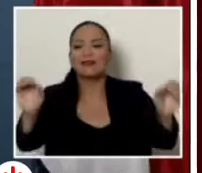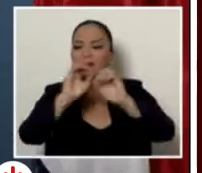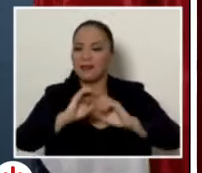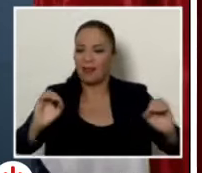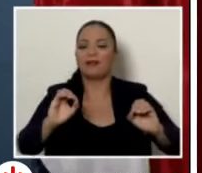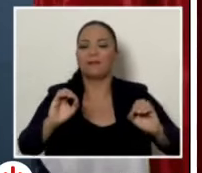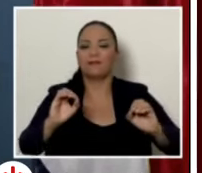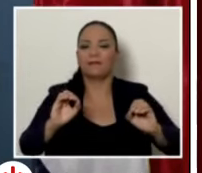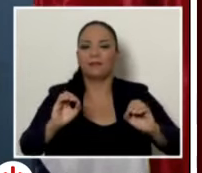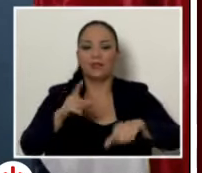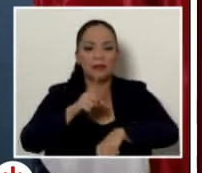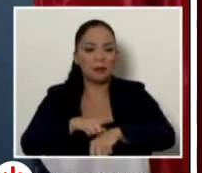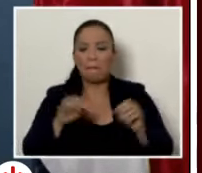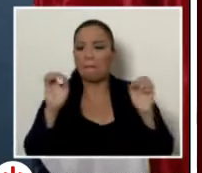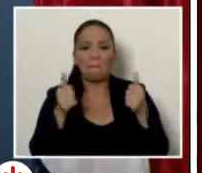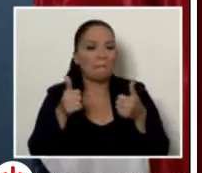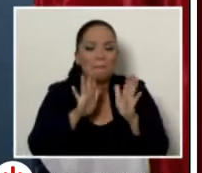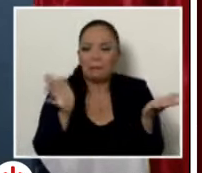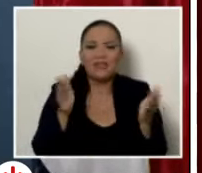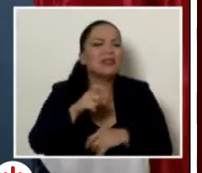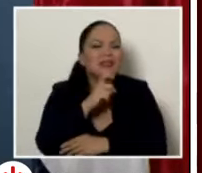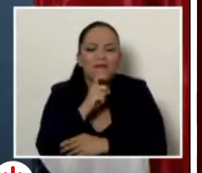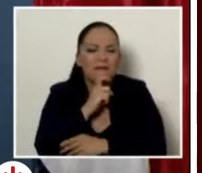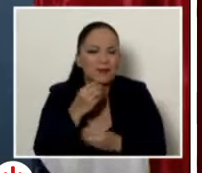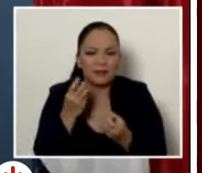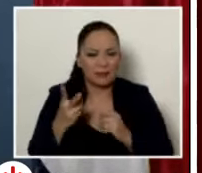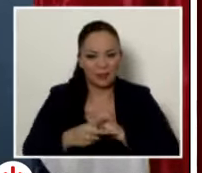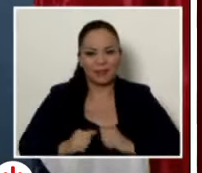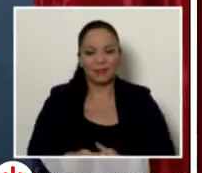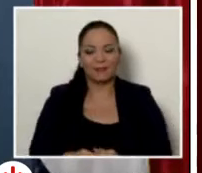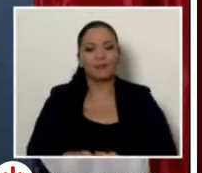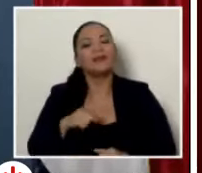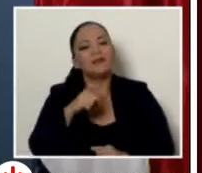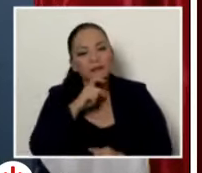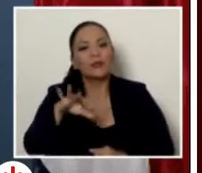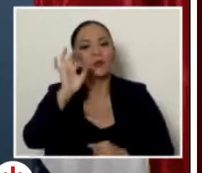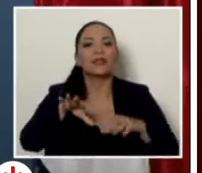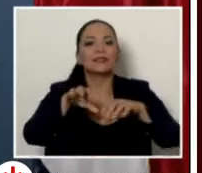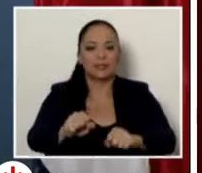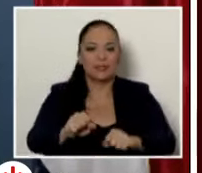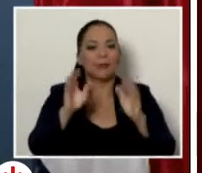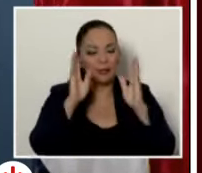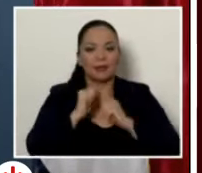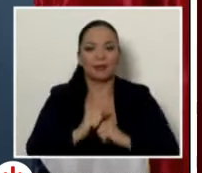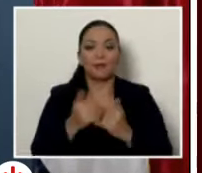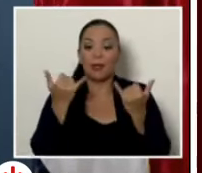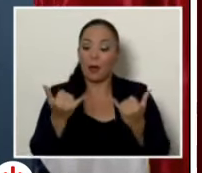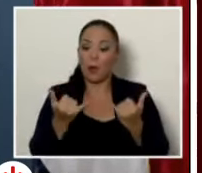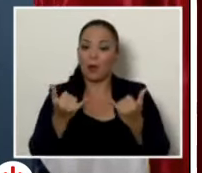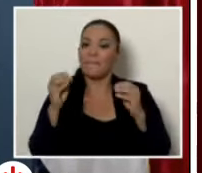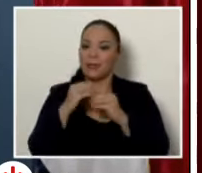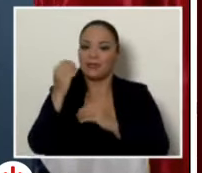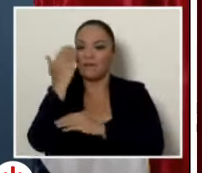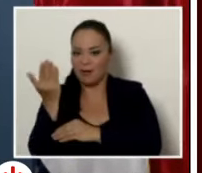primero en derecho. Era difícil conseguir la cita, eso tiene que cambiar, hay que facilitarla. Pero